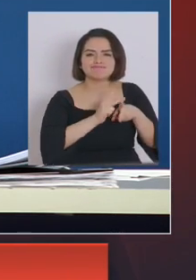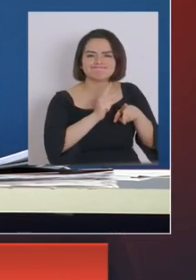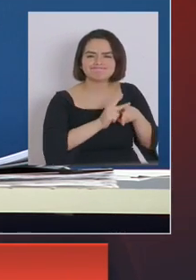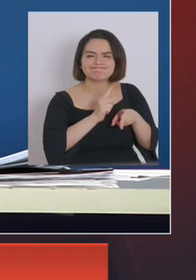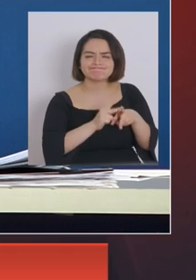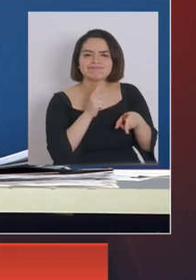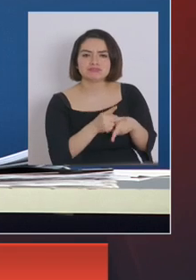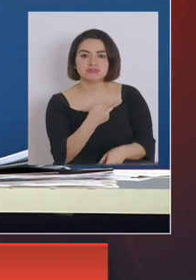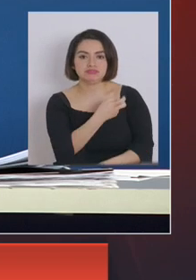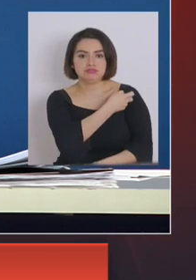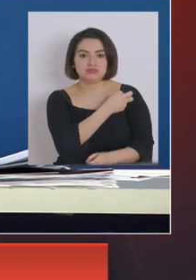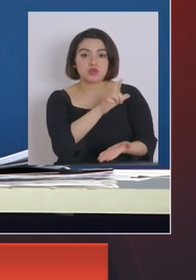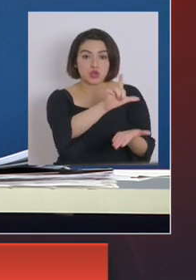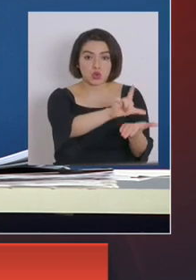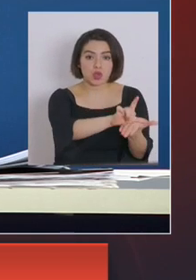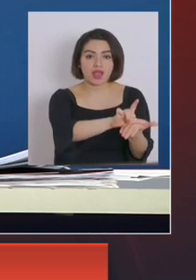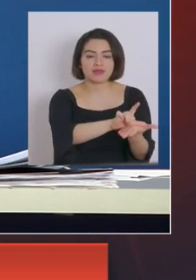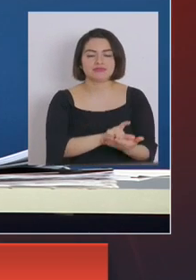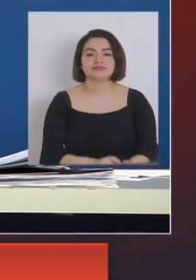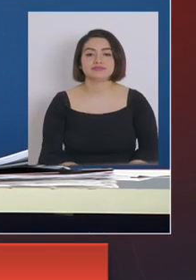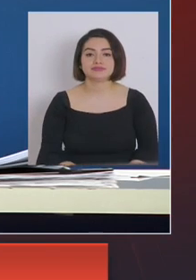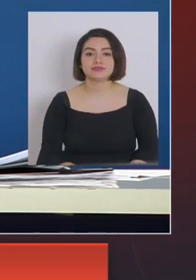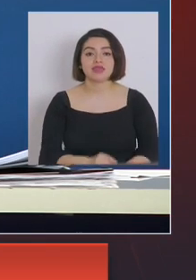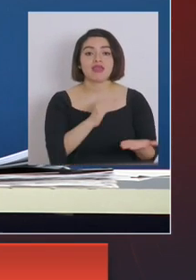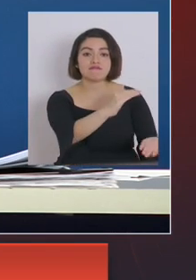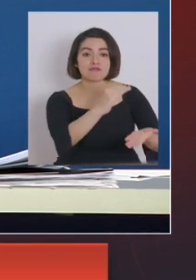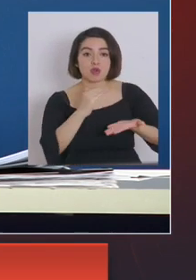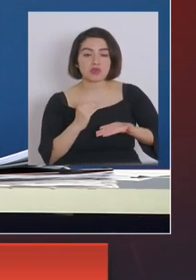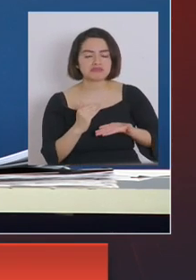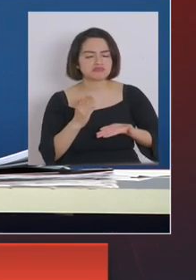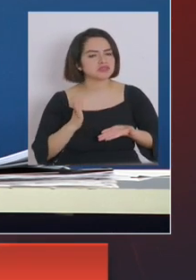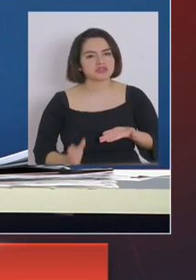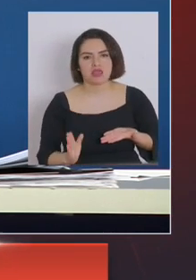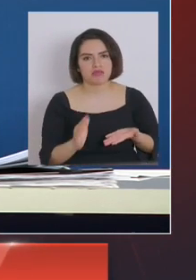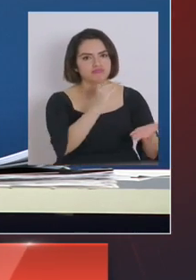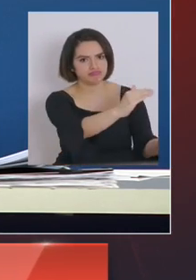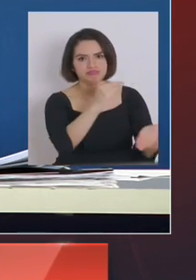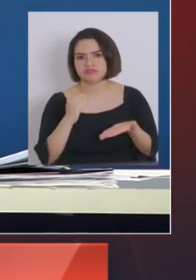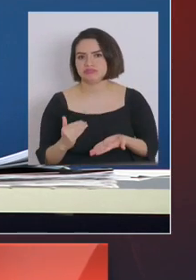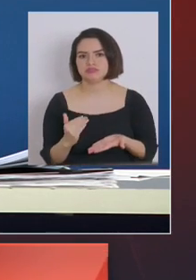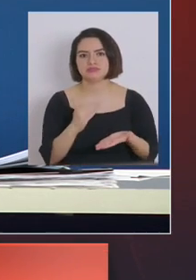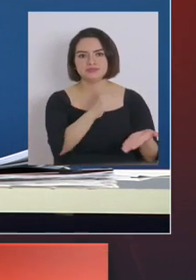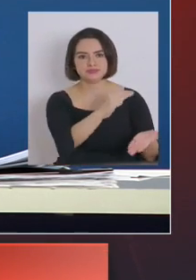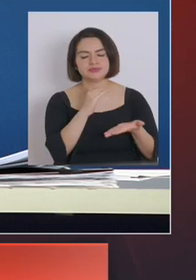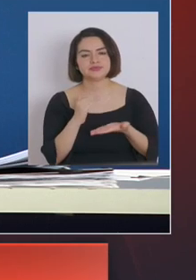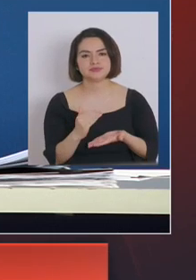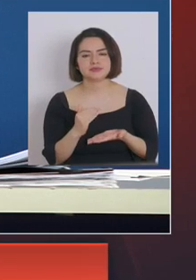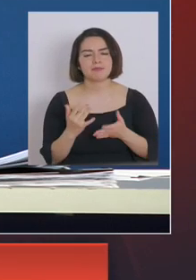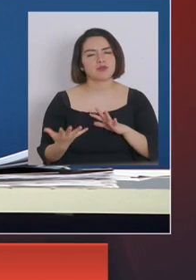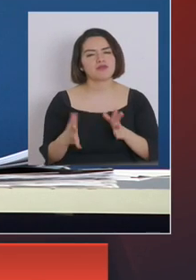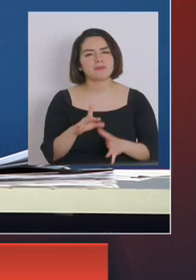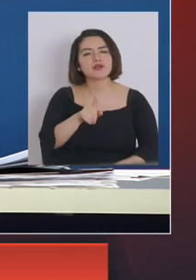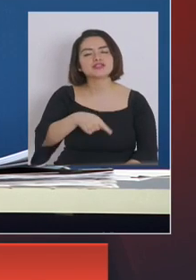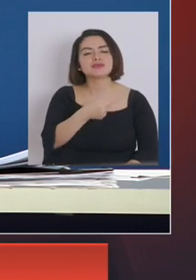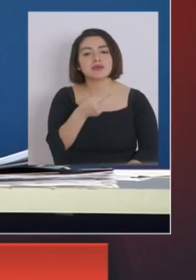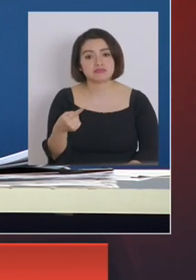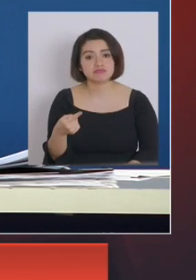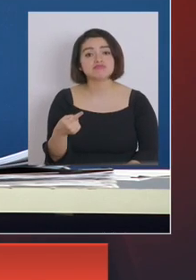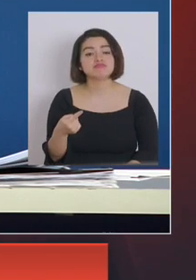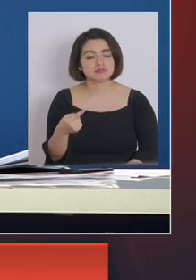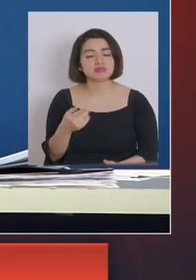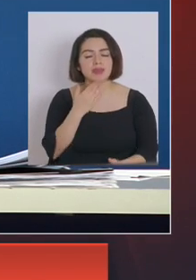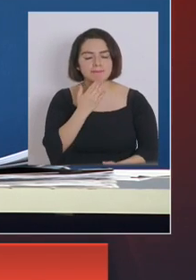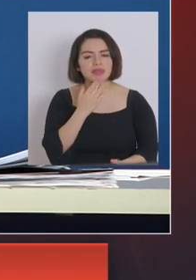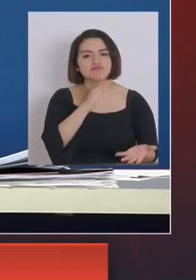de una de esas plantas y a pesar de eso las vacunas van a seguir llegando probablemente y la próxima semana llegan vacunas